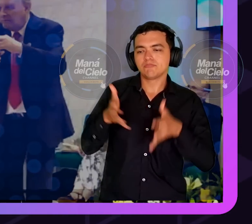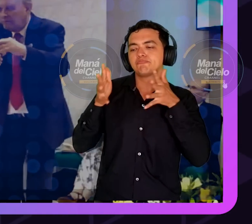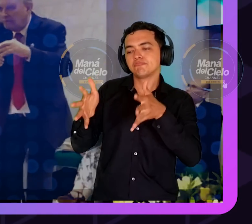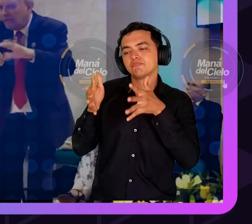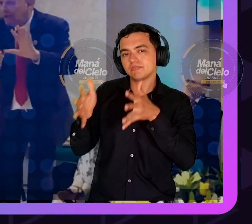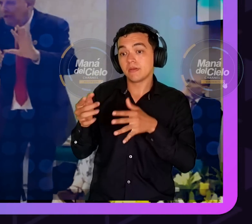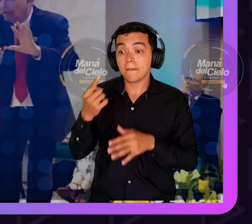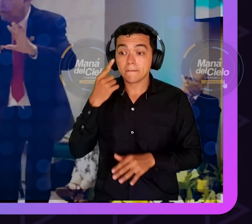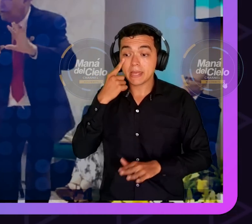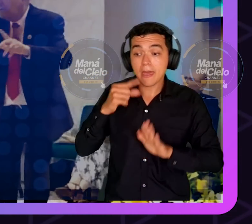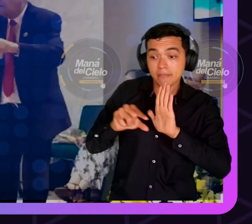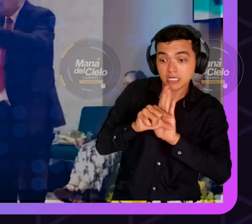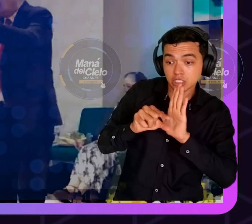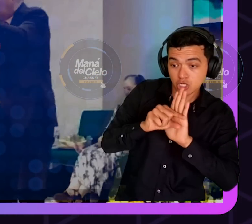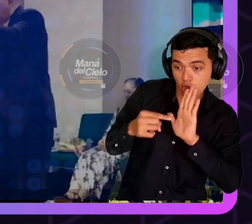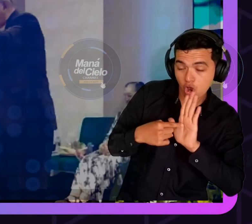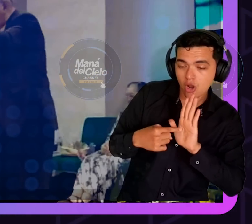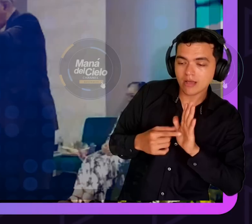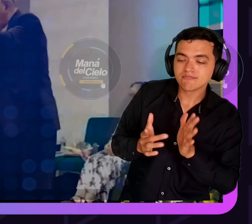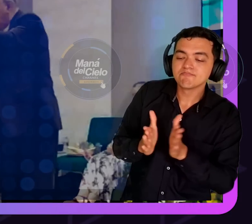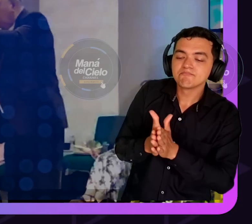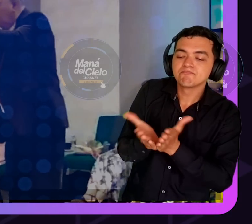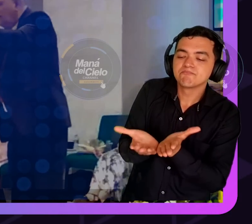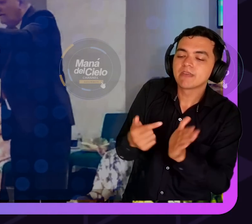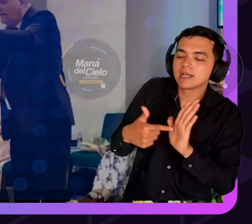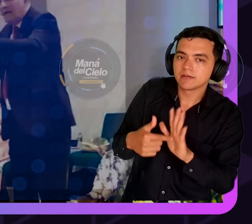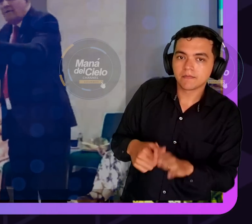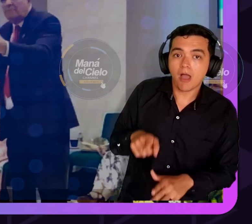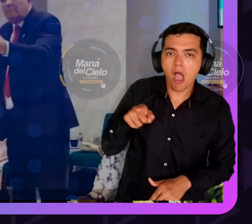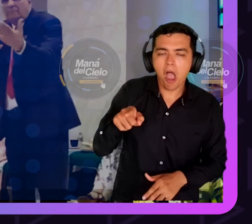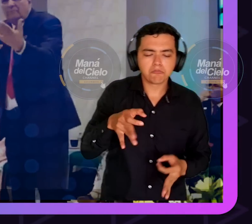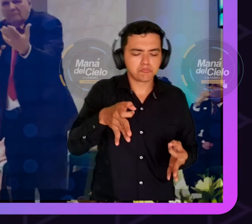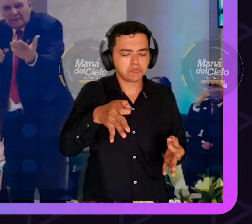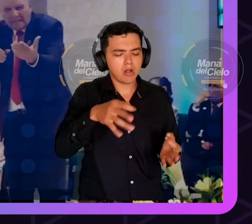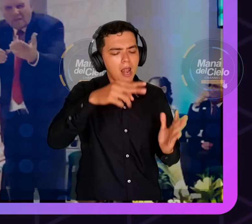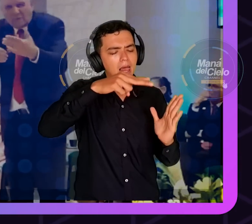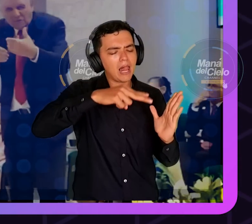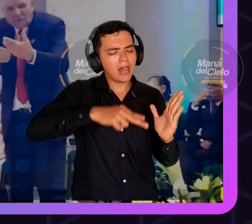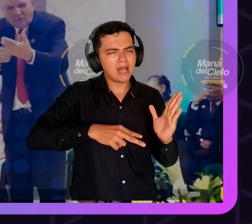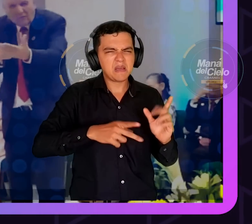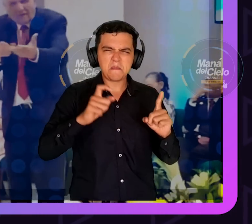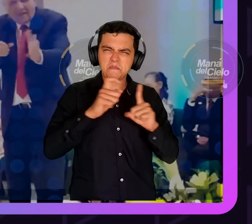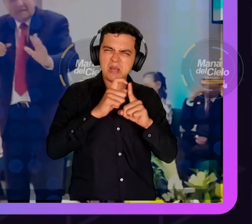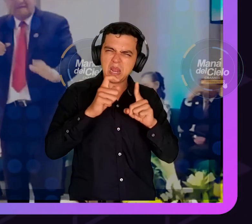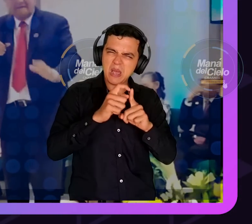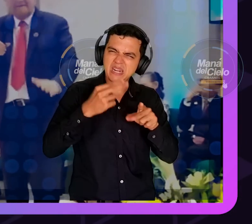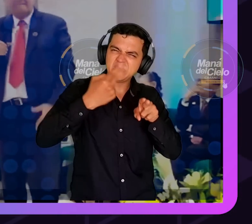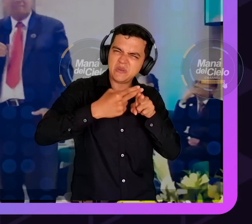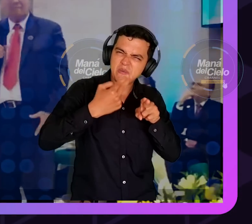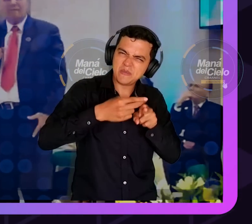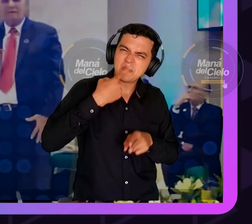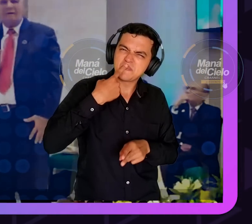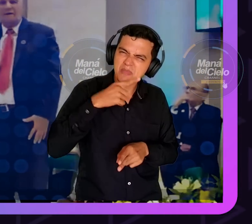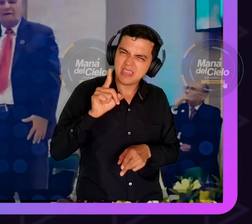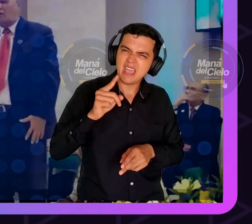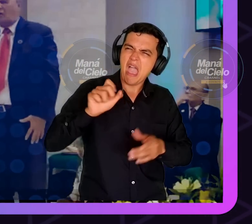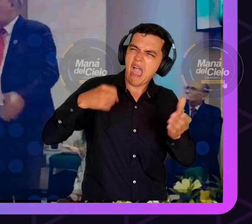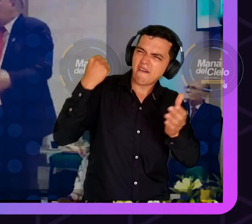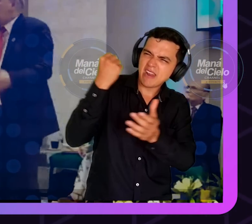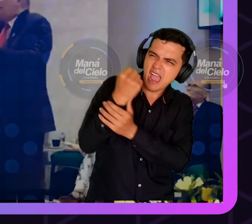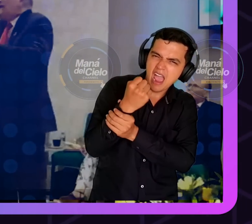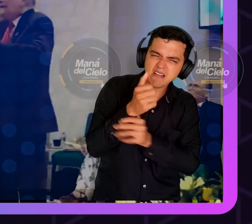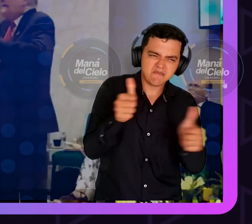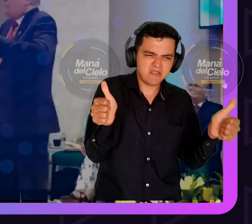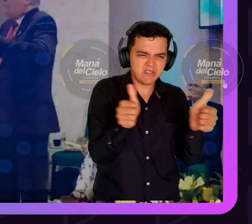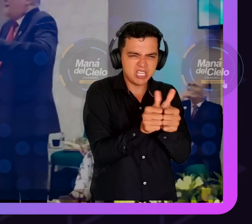ya. Digo, no, leanlos. Bueno, lean porque eso es lo que quiero que lean. Como es una